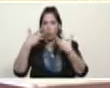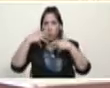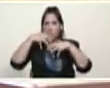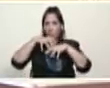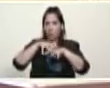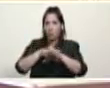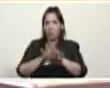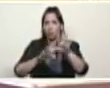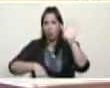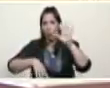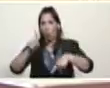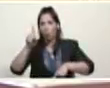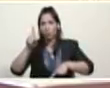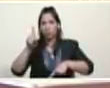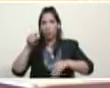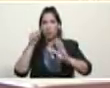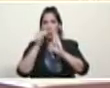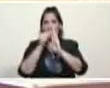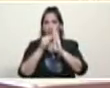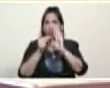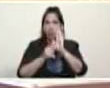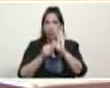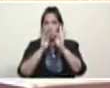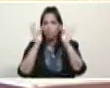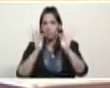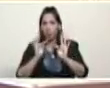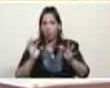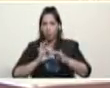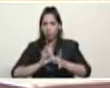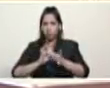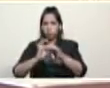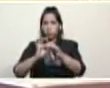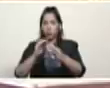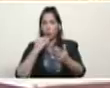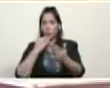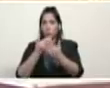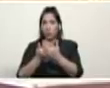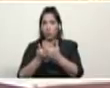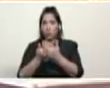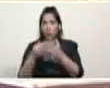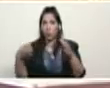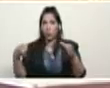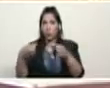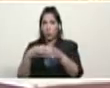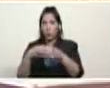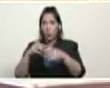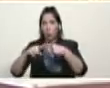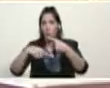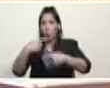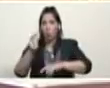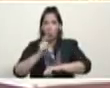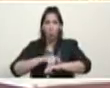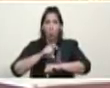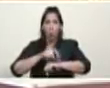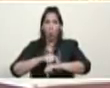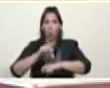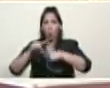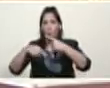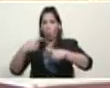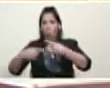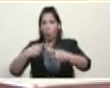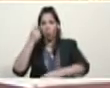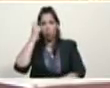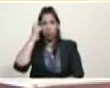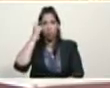continua. Yo pido al gabinete en las próximas horas y en los próximos días,